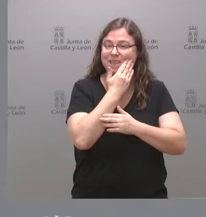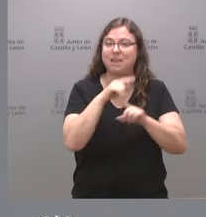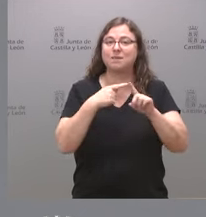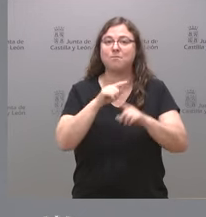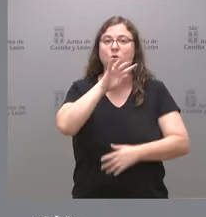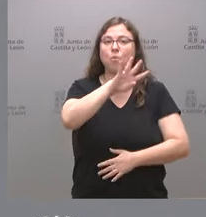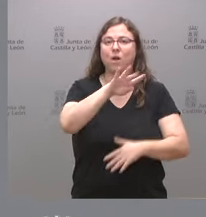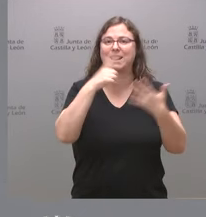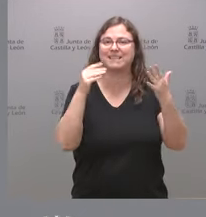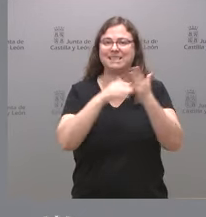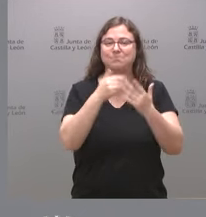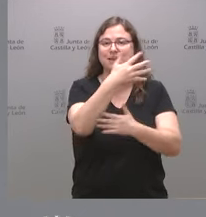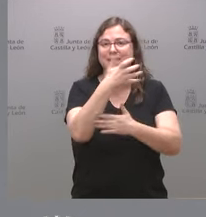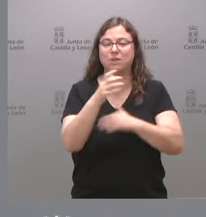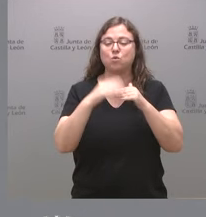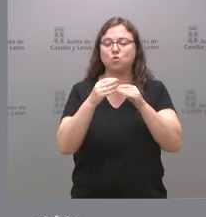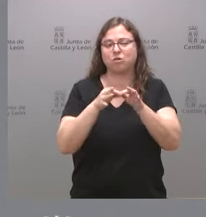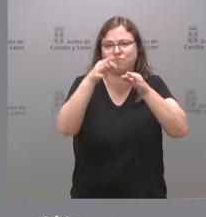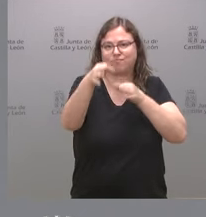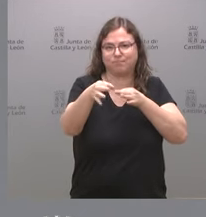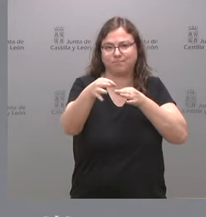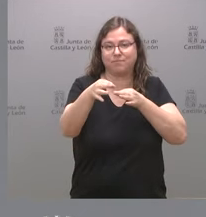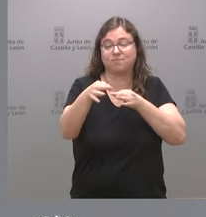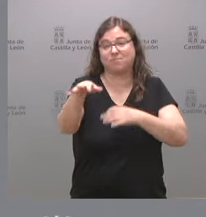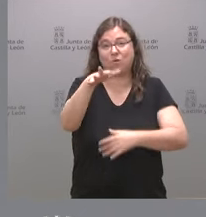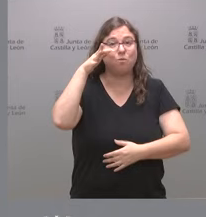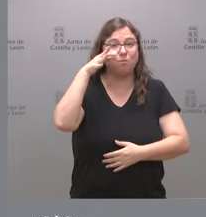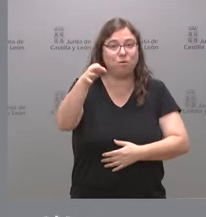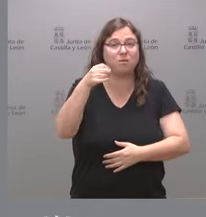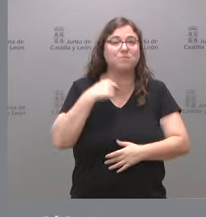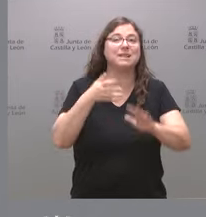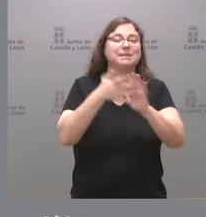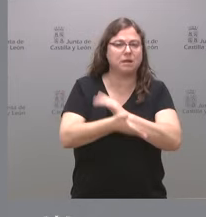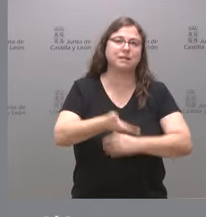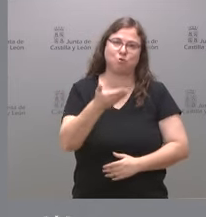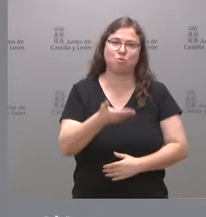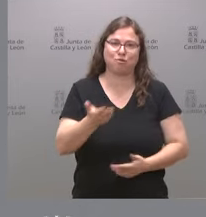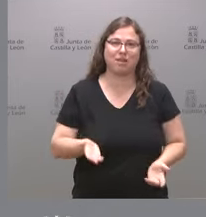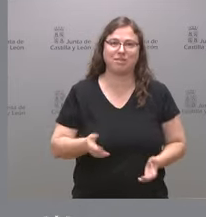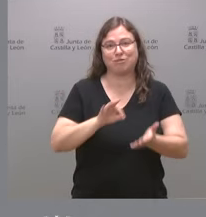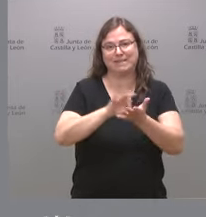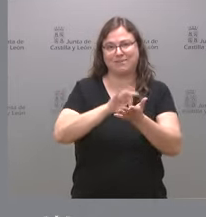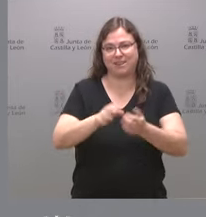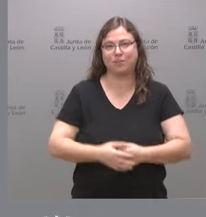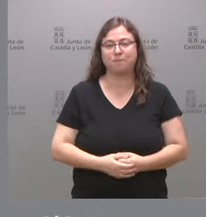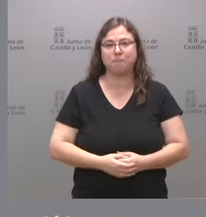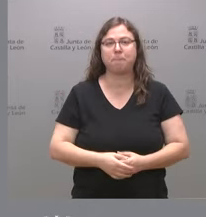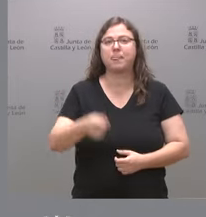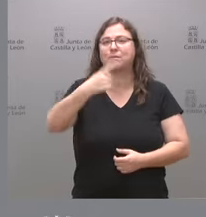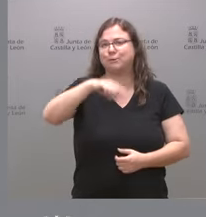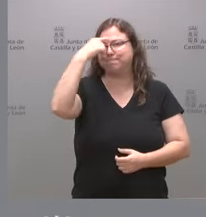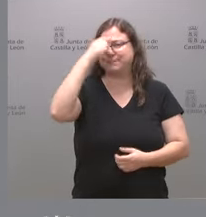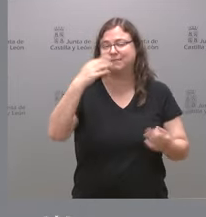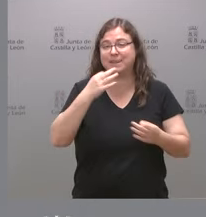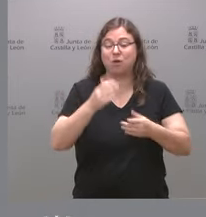46.500 usuarios telemáticos en el mundo rural, lo que certifica claramente la importancia de este servicio. Tengan ustedes en cuenta